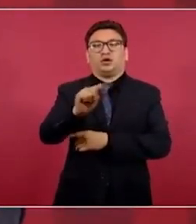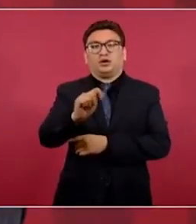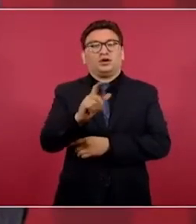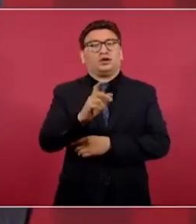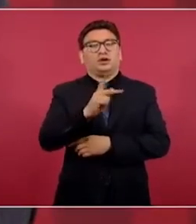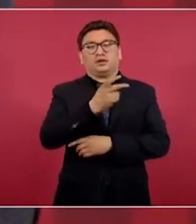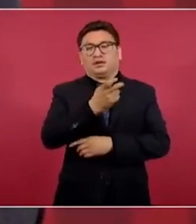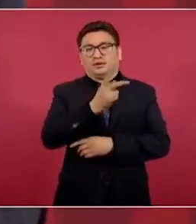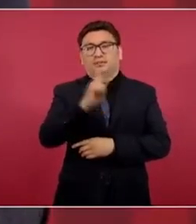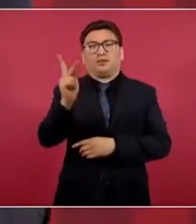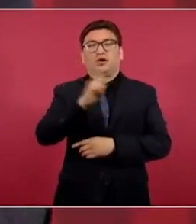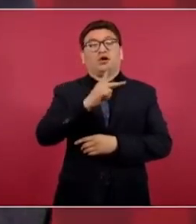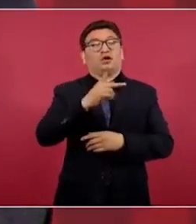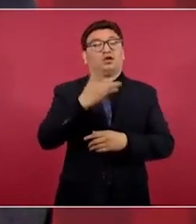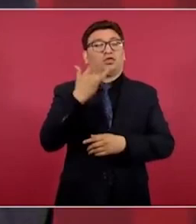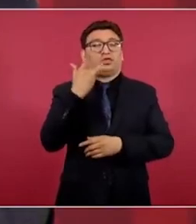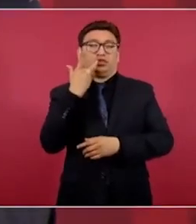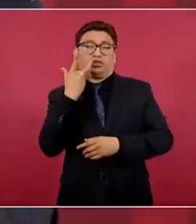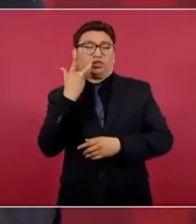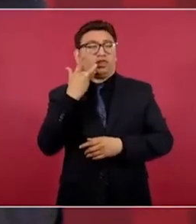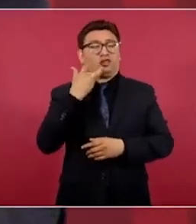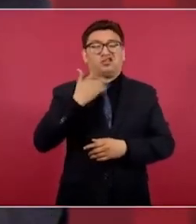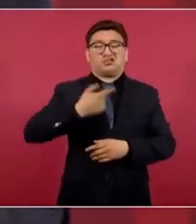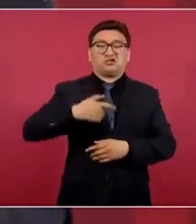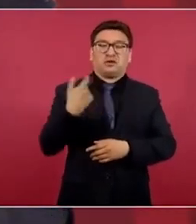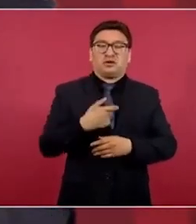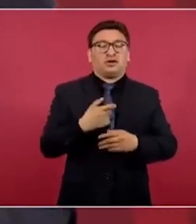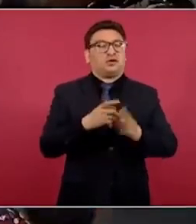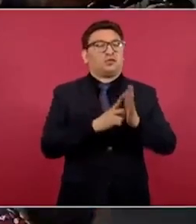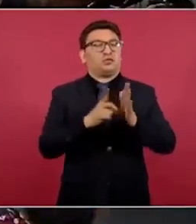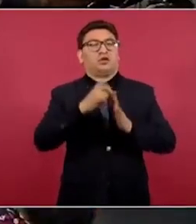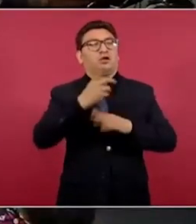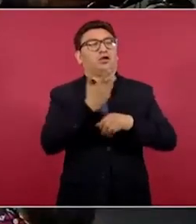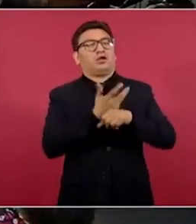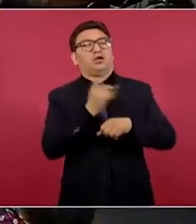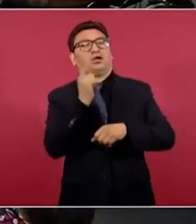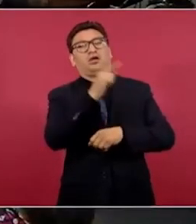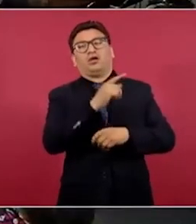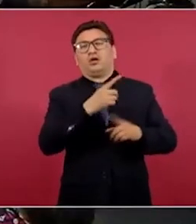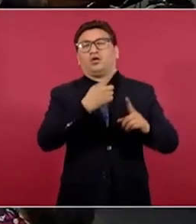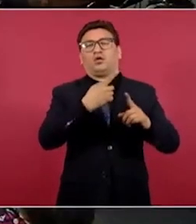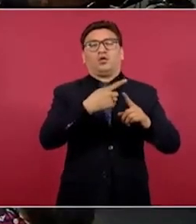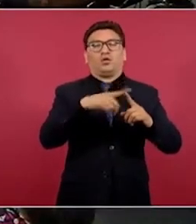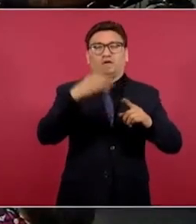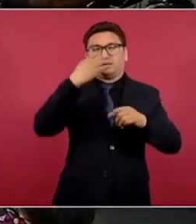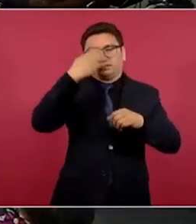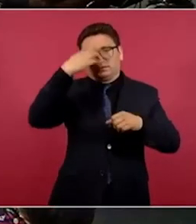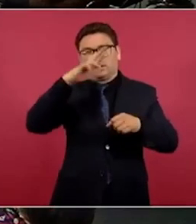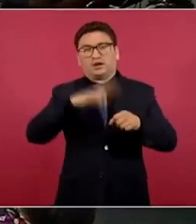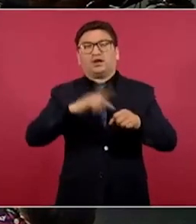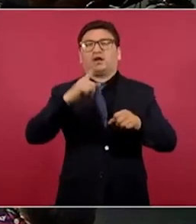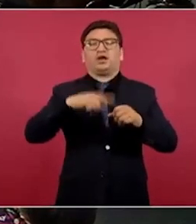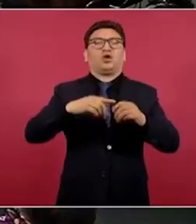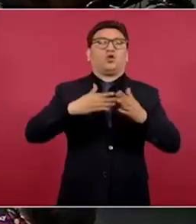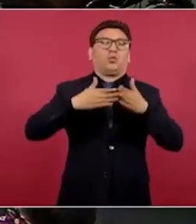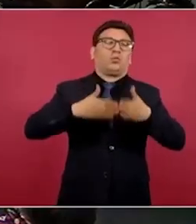mansiones y departamentos en el extranjero y yates y eso, no, pues…